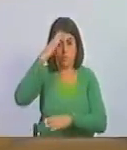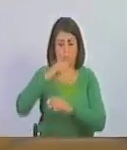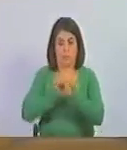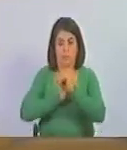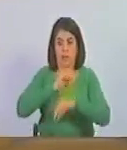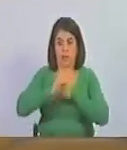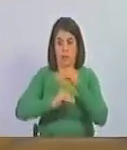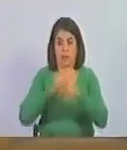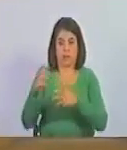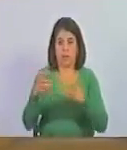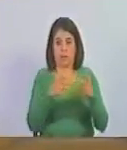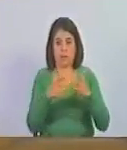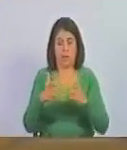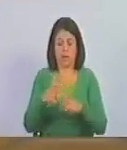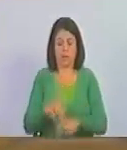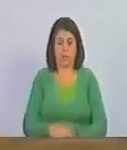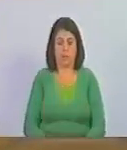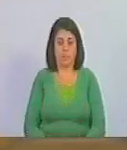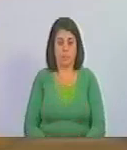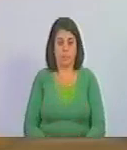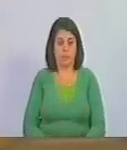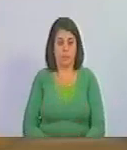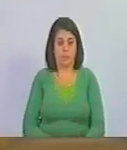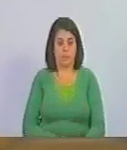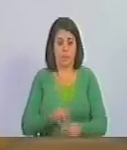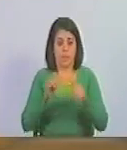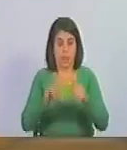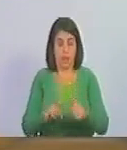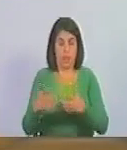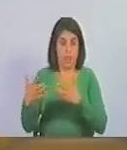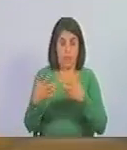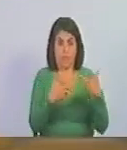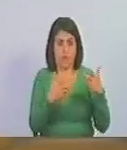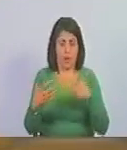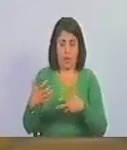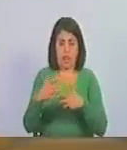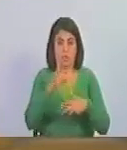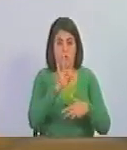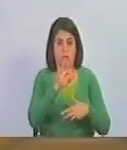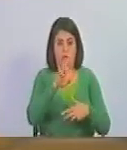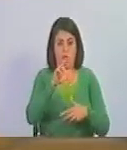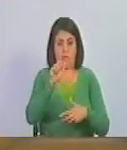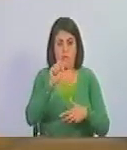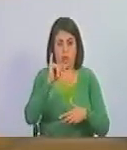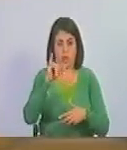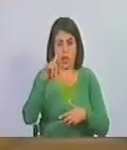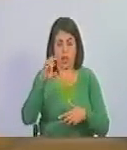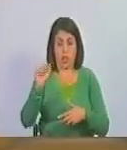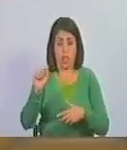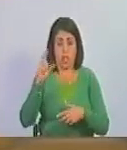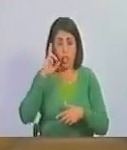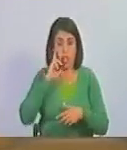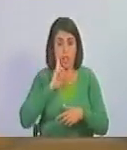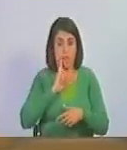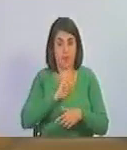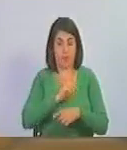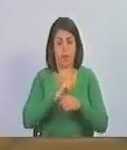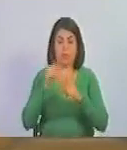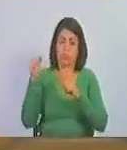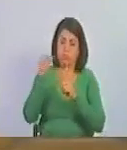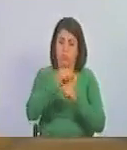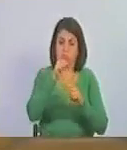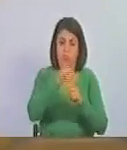batalla en tierra. Esa batalla naval de los Frailes el libertador la luchó llega a